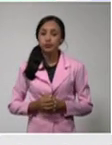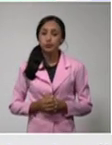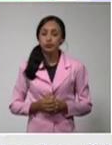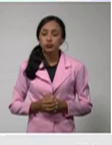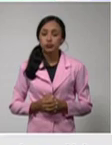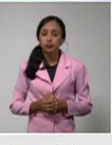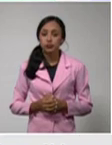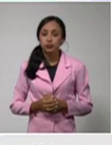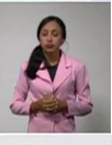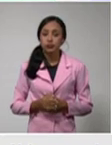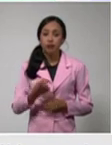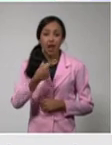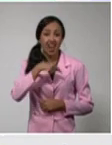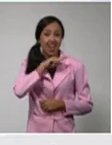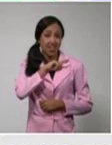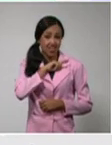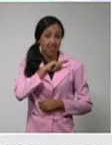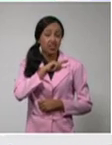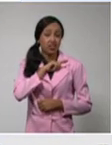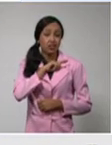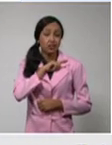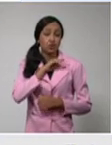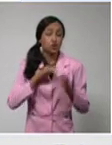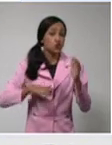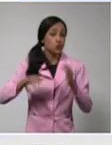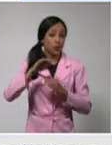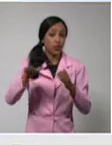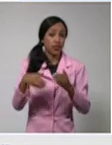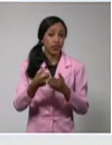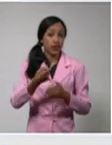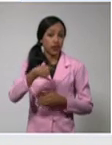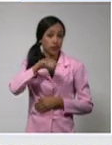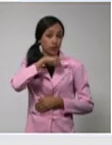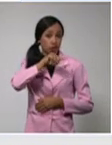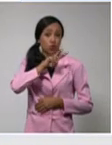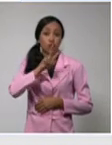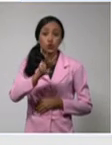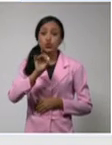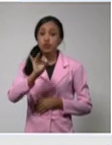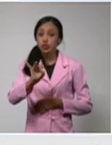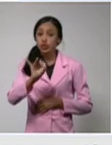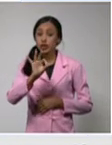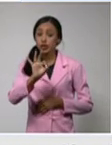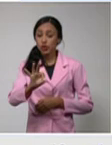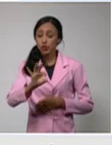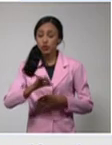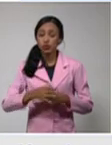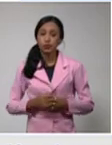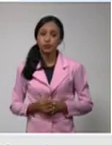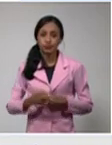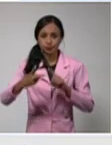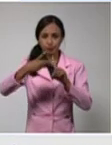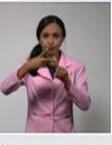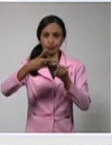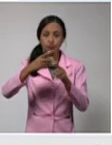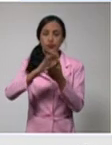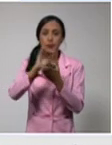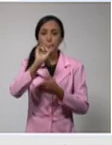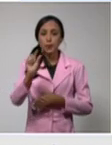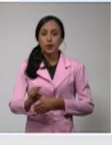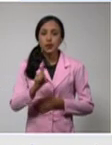superior al día anterior, 278 por 100.000 habitantes. Le sigue Mayaveque, con